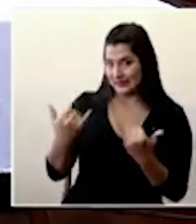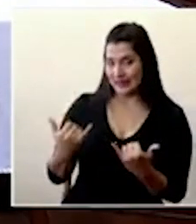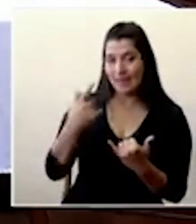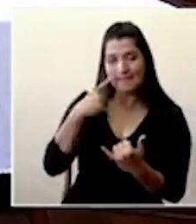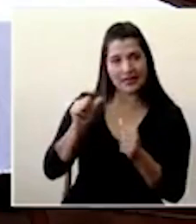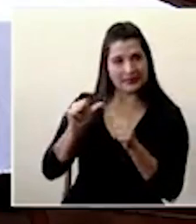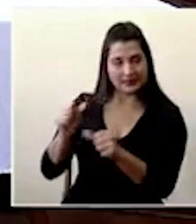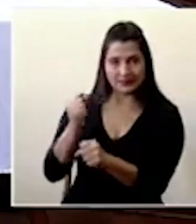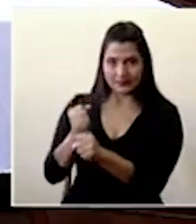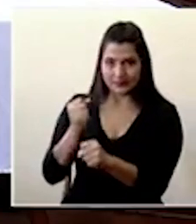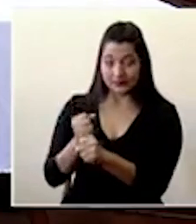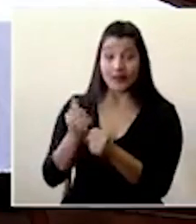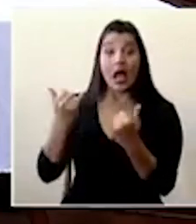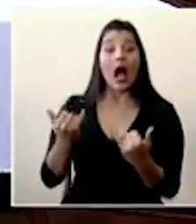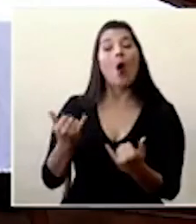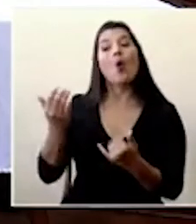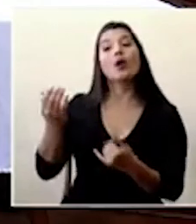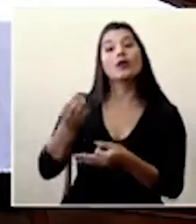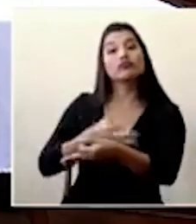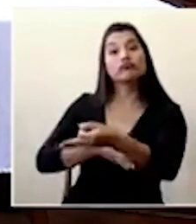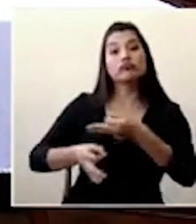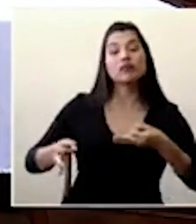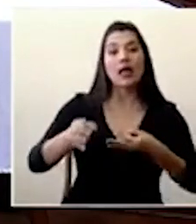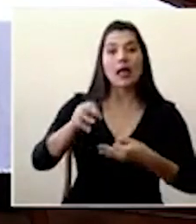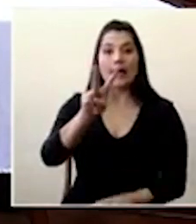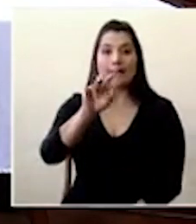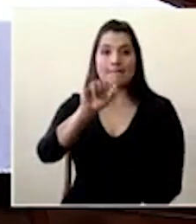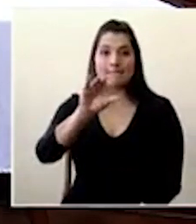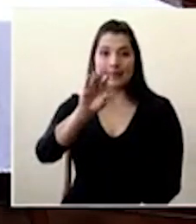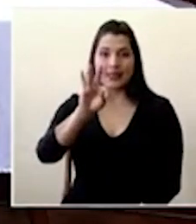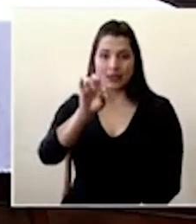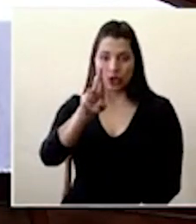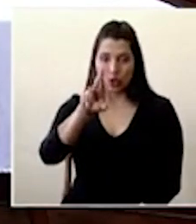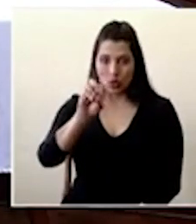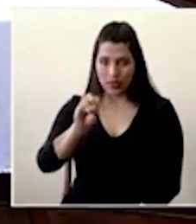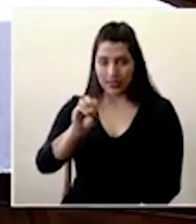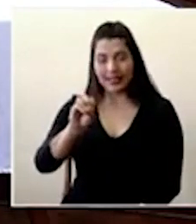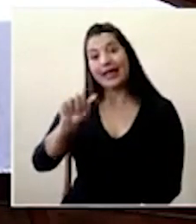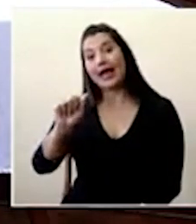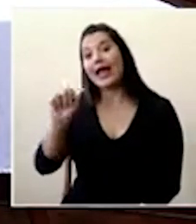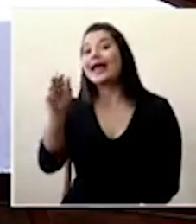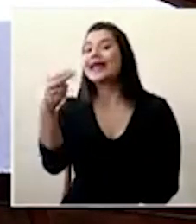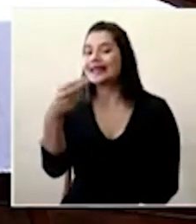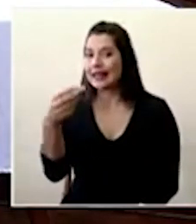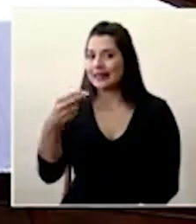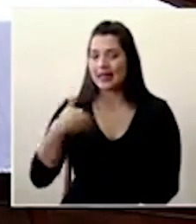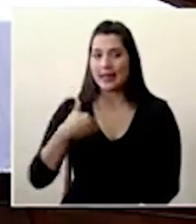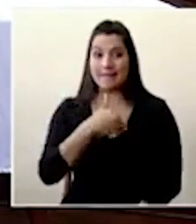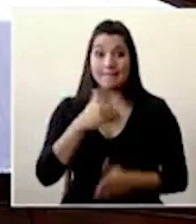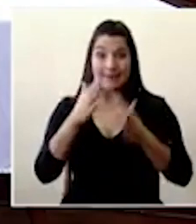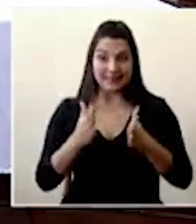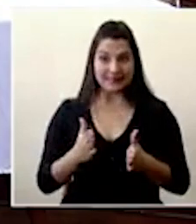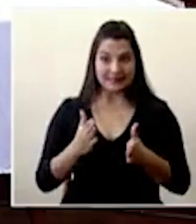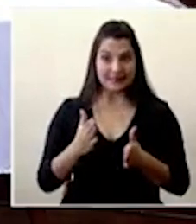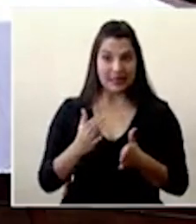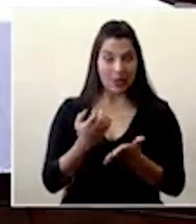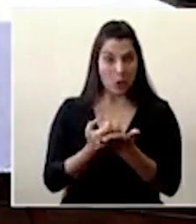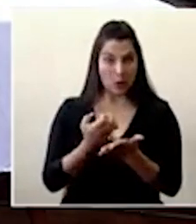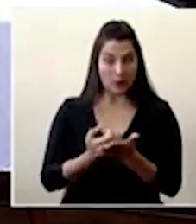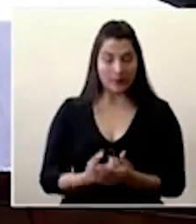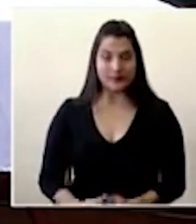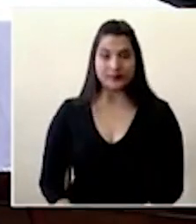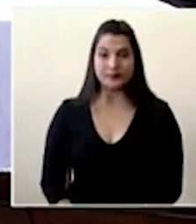Recibimos en este momento a doña Victoria Hernández, perdón, Ministra de Economía, Industria y Comercio. Gracias. Mucho.